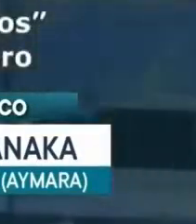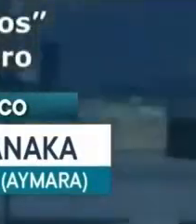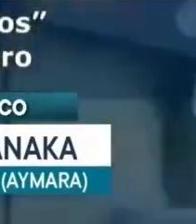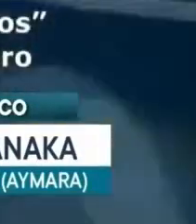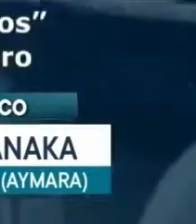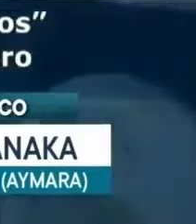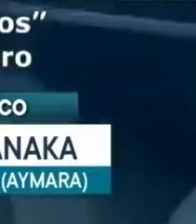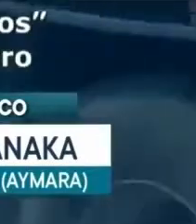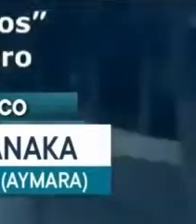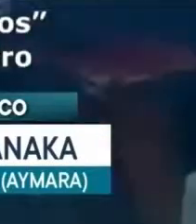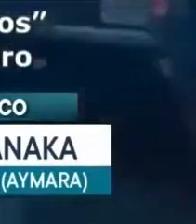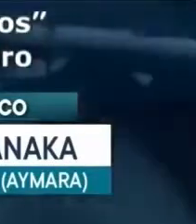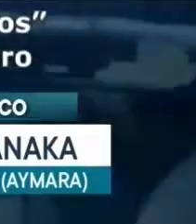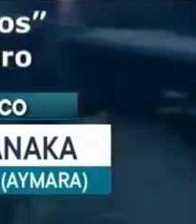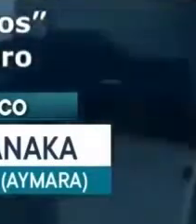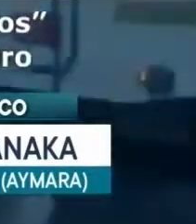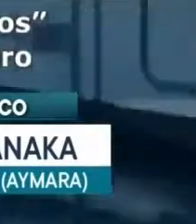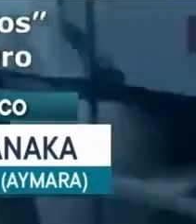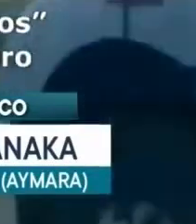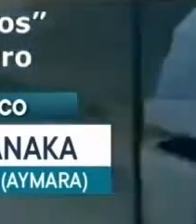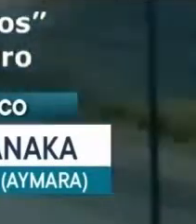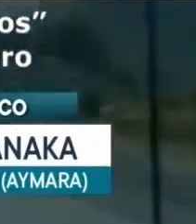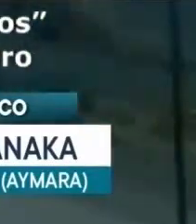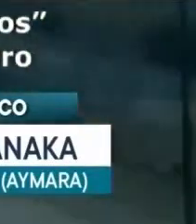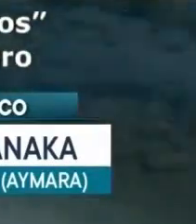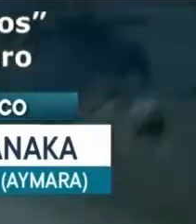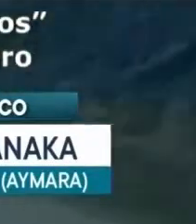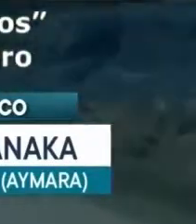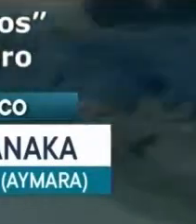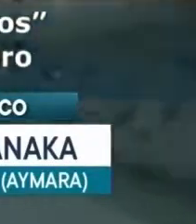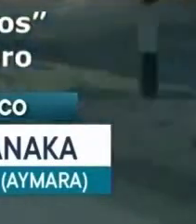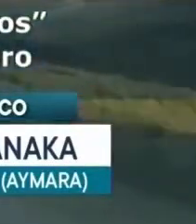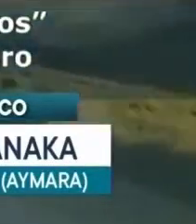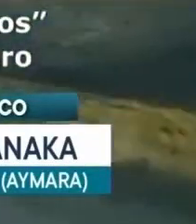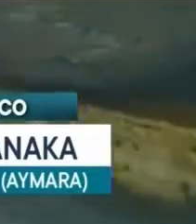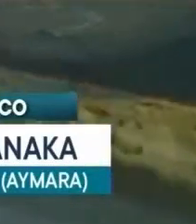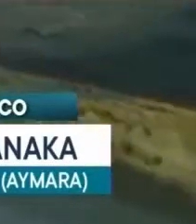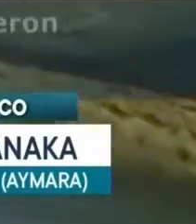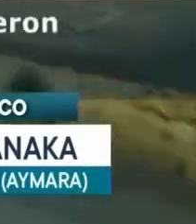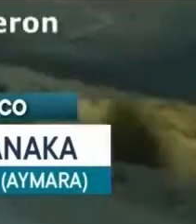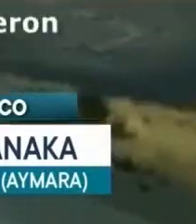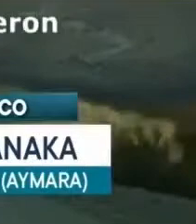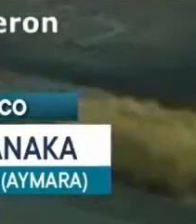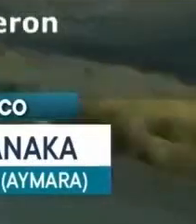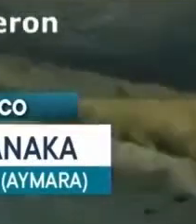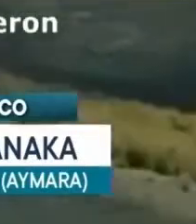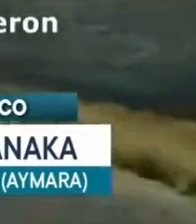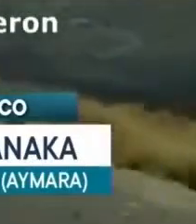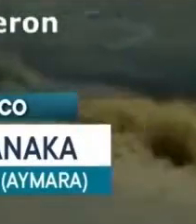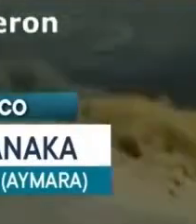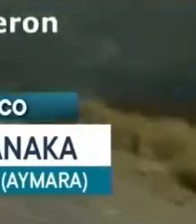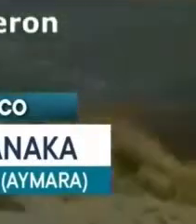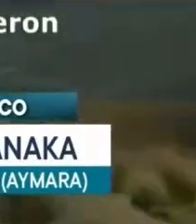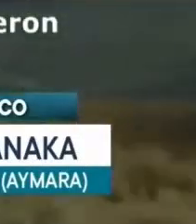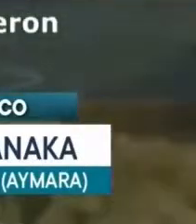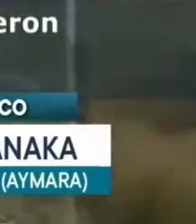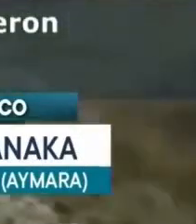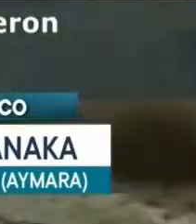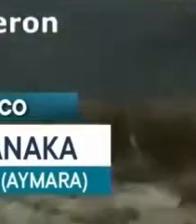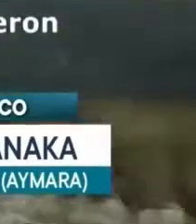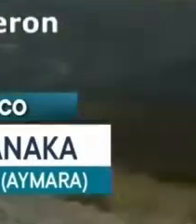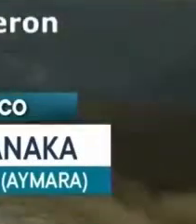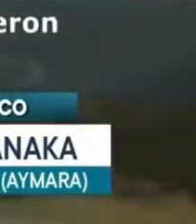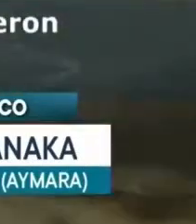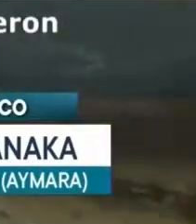kipka, akiri, koya, esragaunakaja, sarteyataja, ukatje, kaukitanakana, horaje, dakana, chanipaja, kulhamaruti,